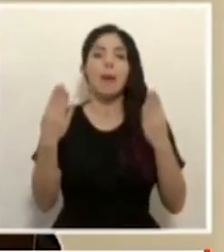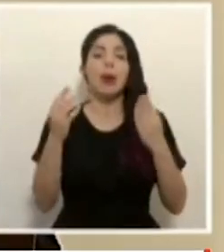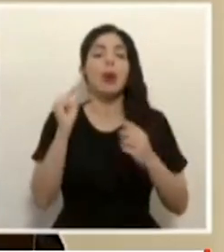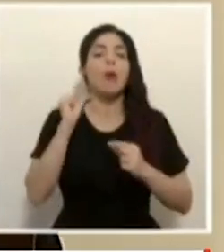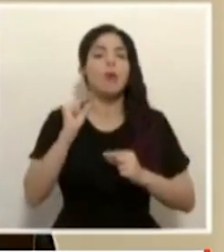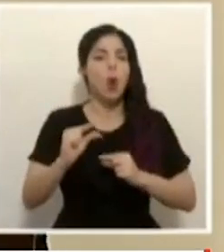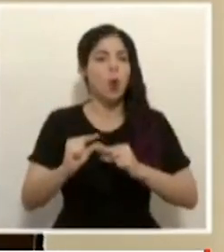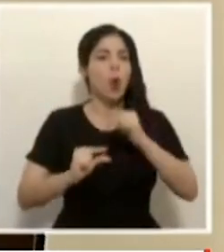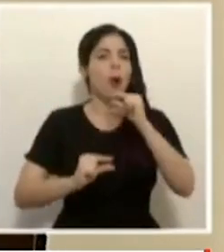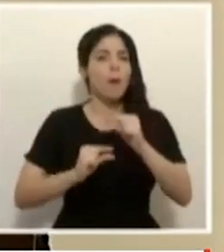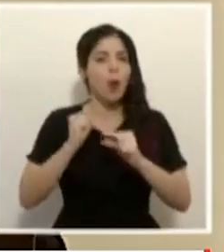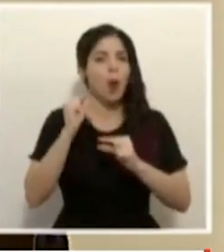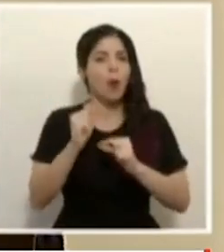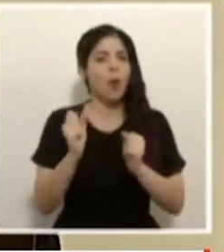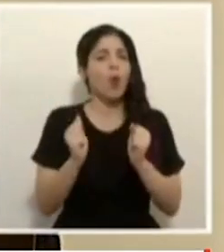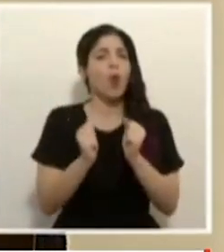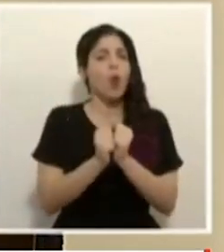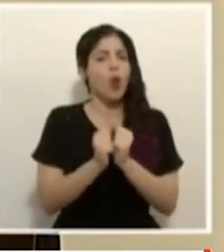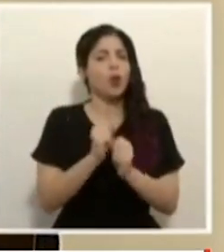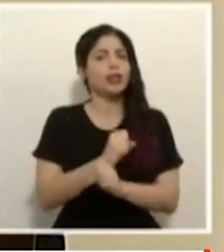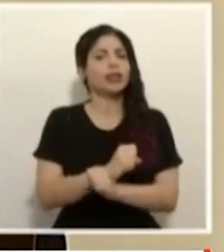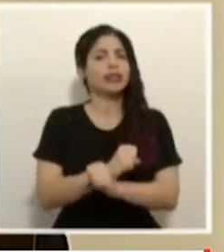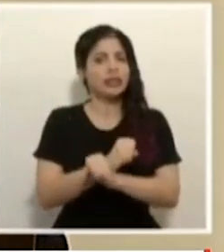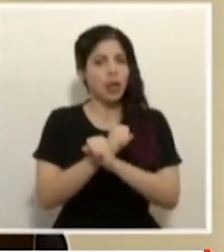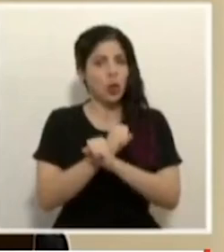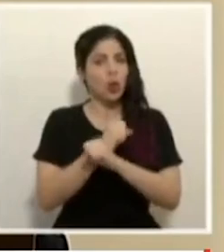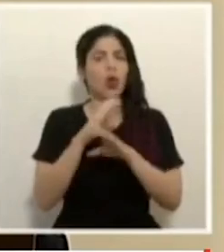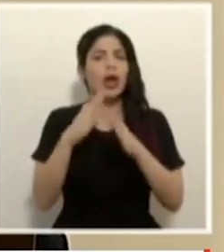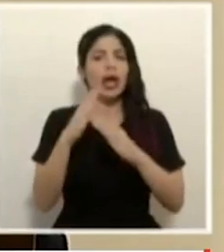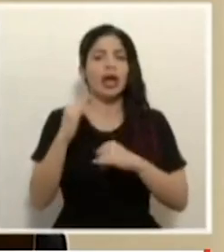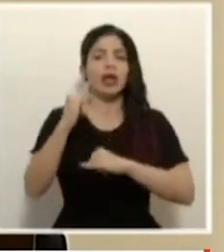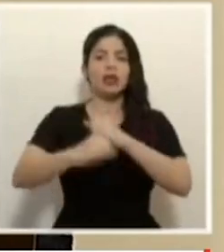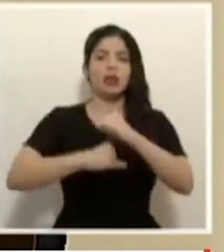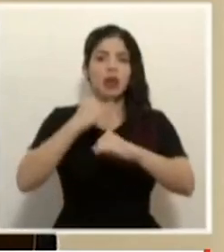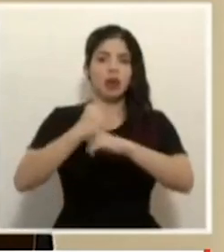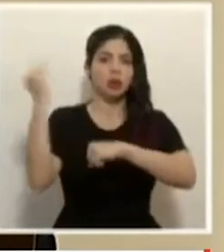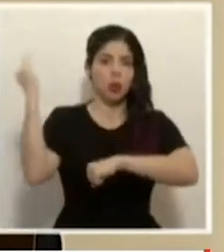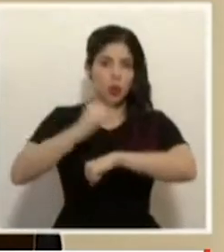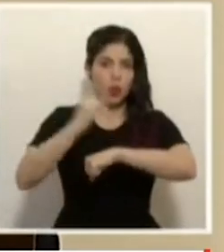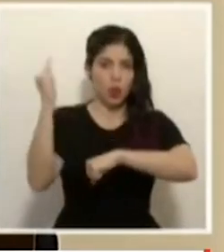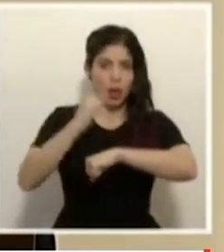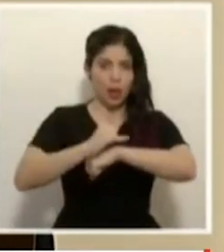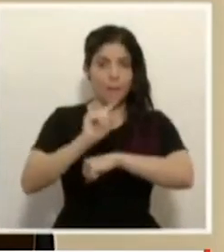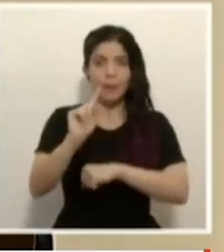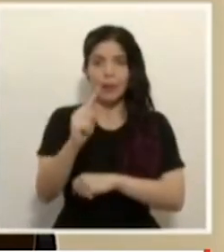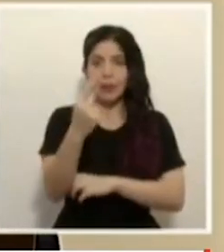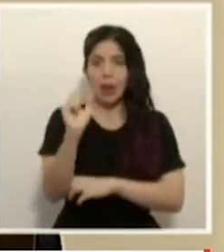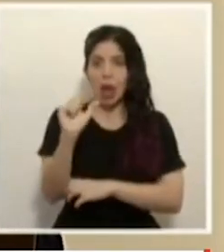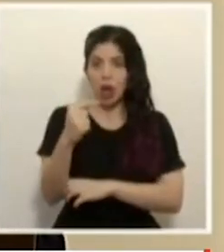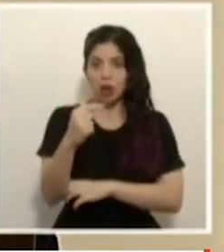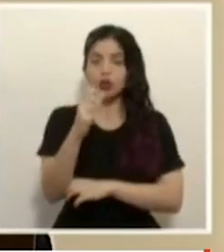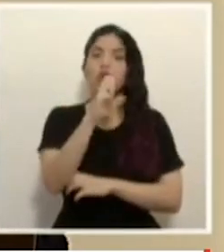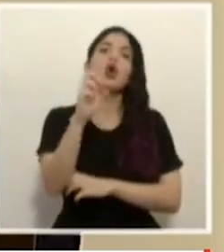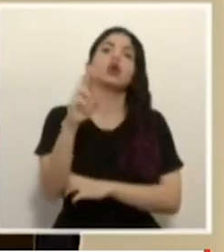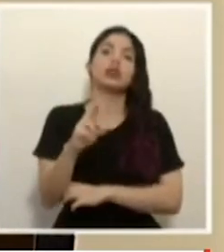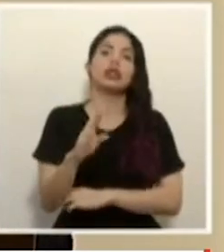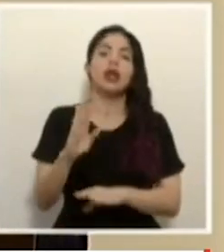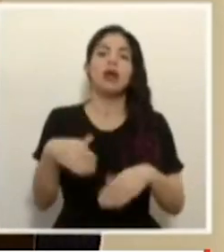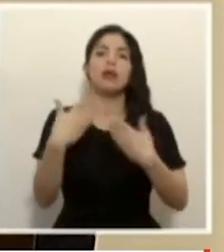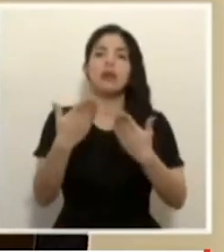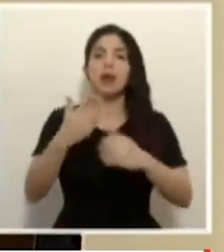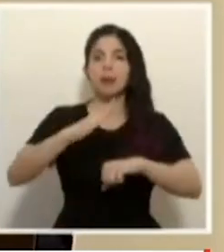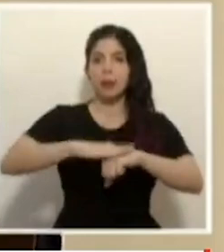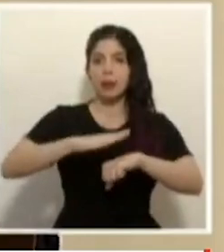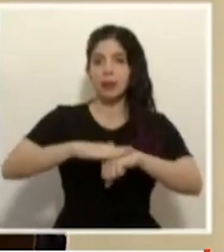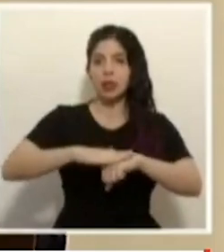y segura de vuelos internacionales. A partir del primero de agosto, Costa Rica permitirá que